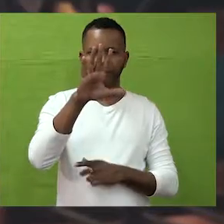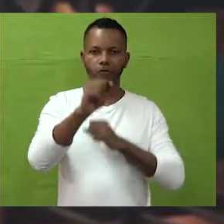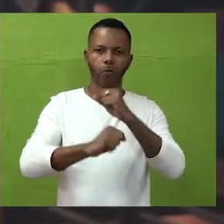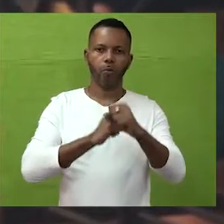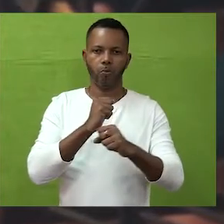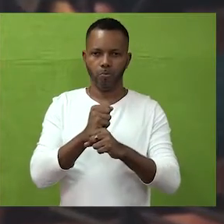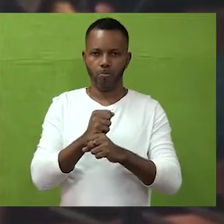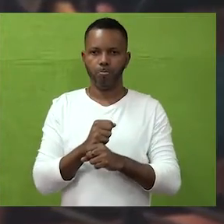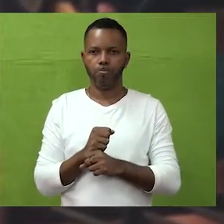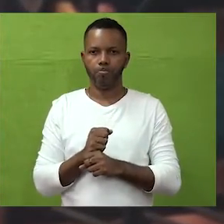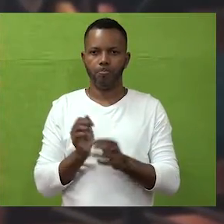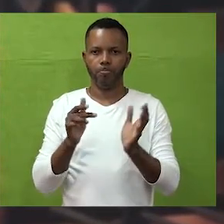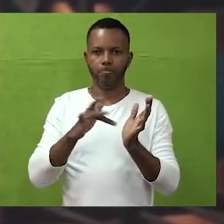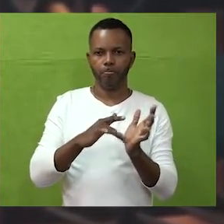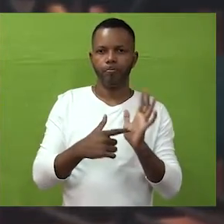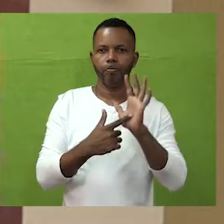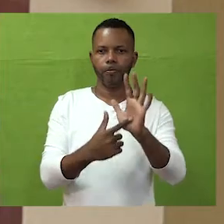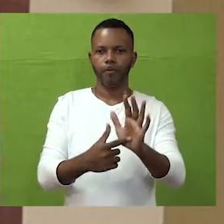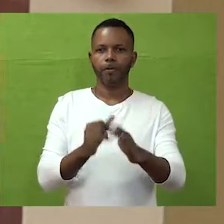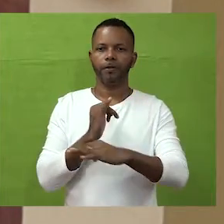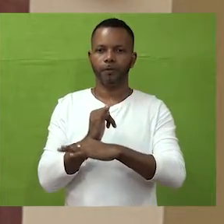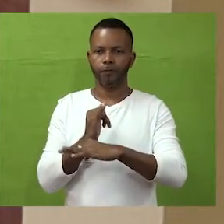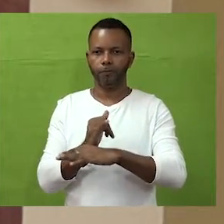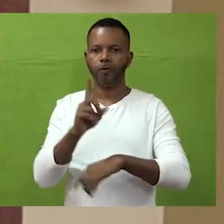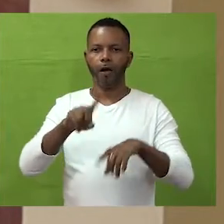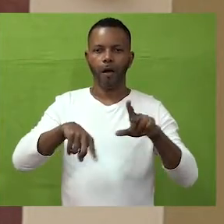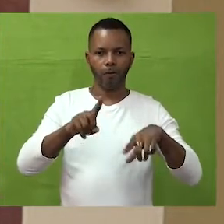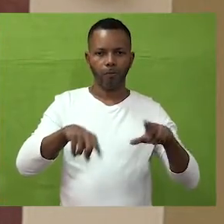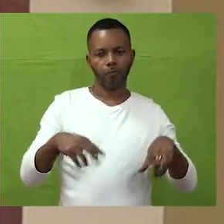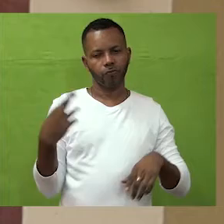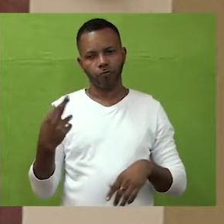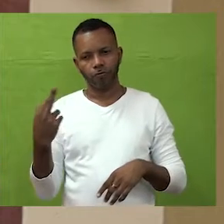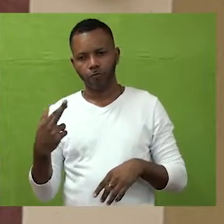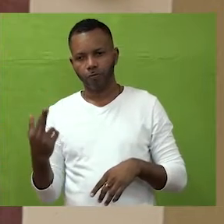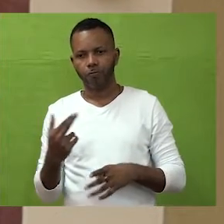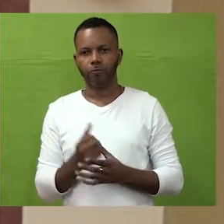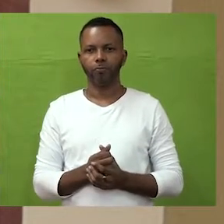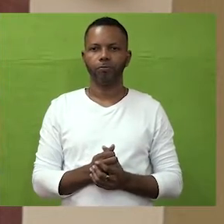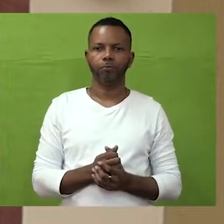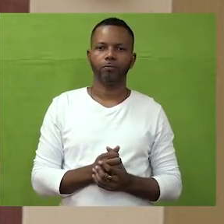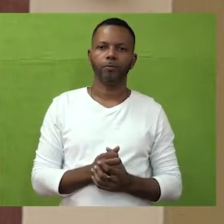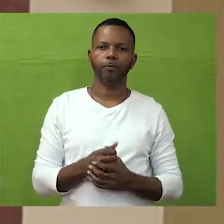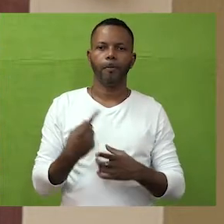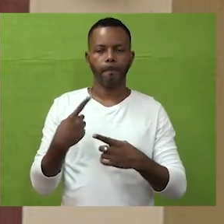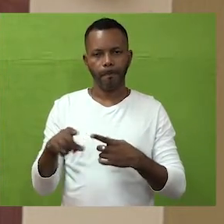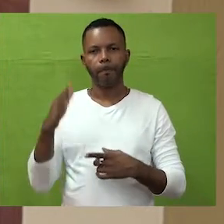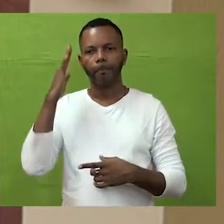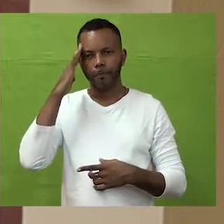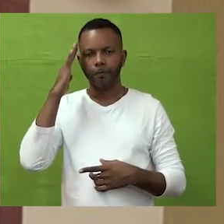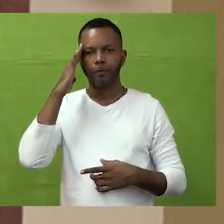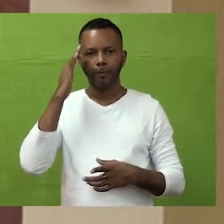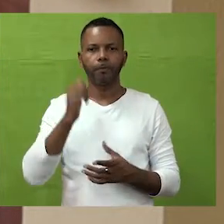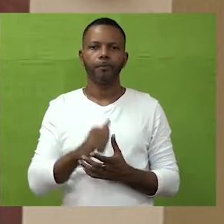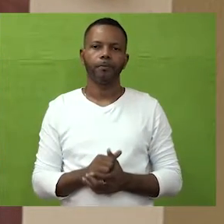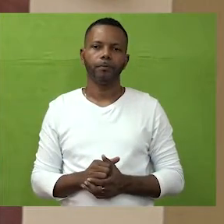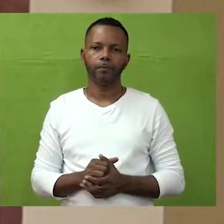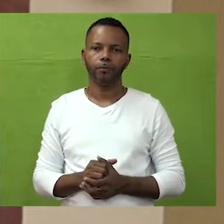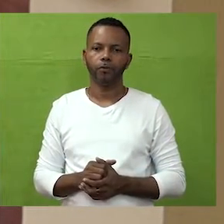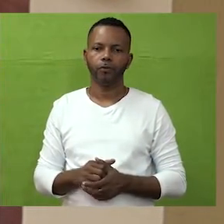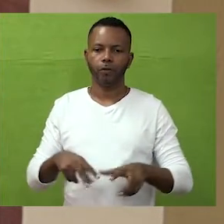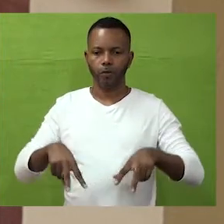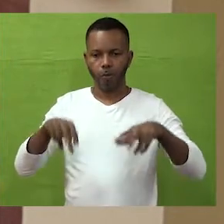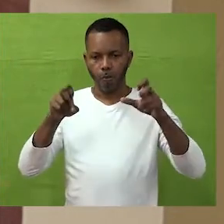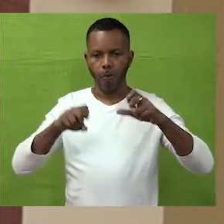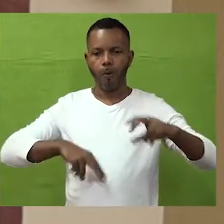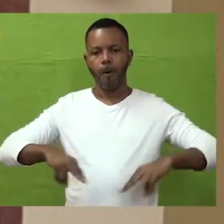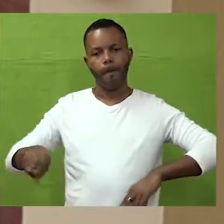nosotros ir subsanando esos hallazgos que por más de cinco años vienen allí en la institución, algunos son reiterativos, se